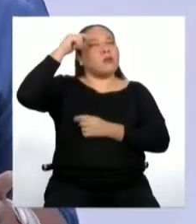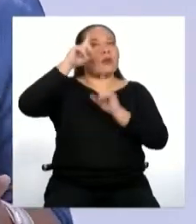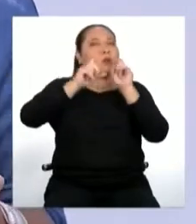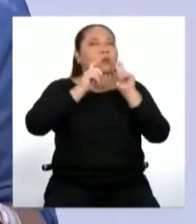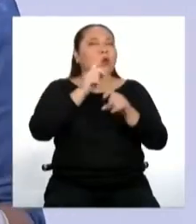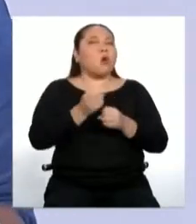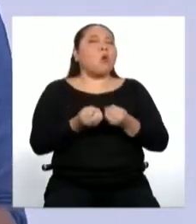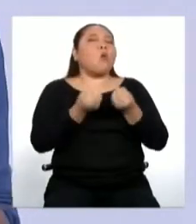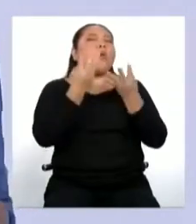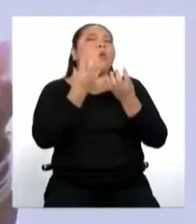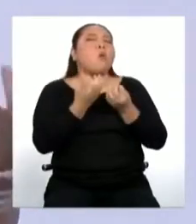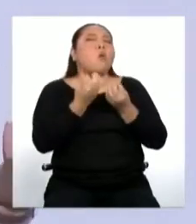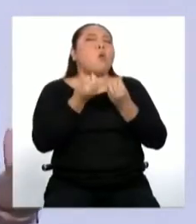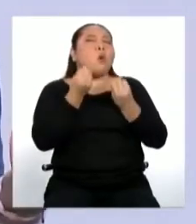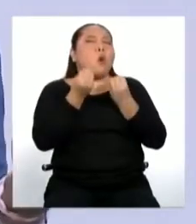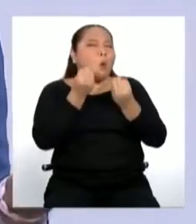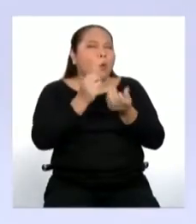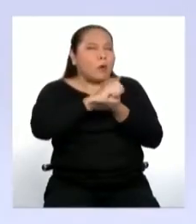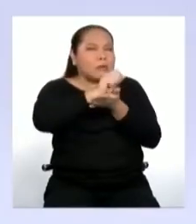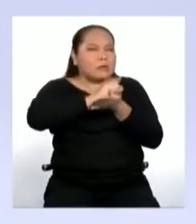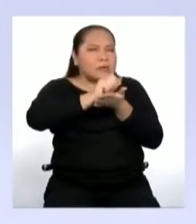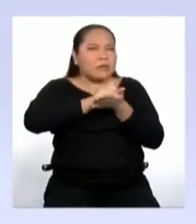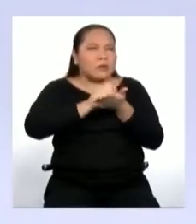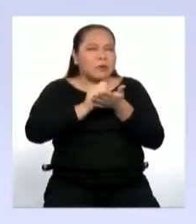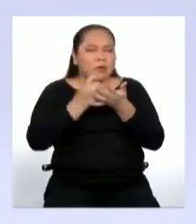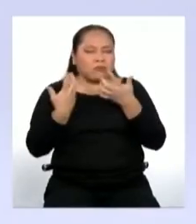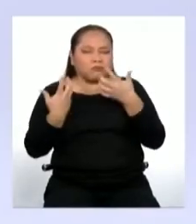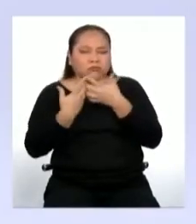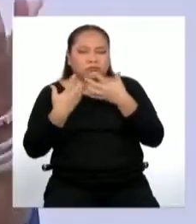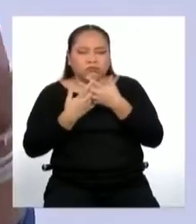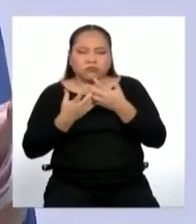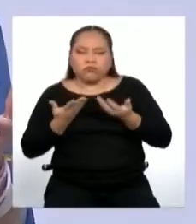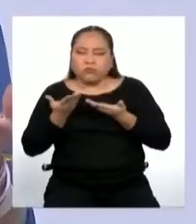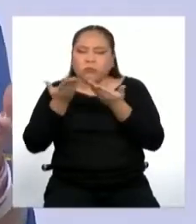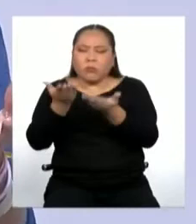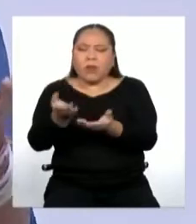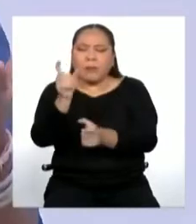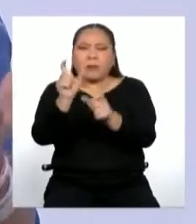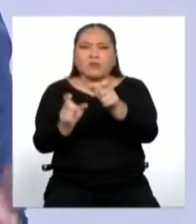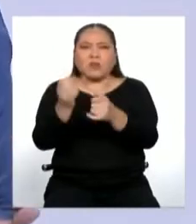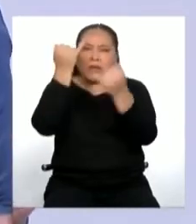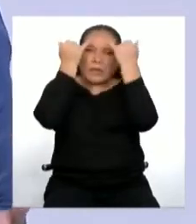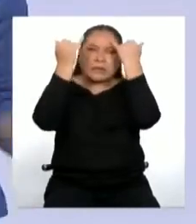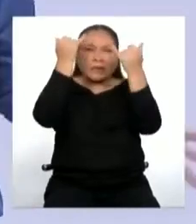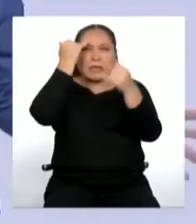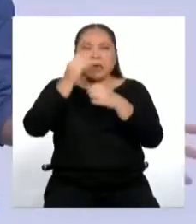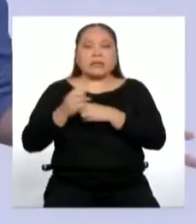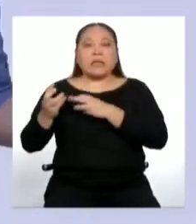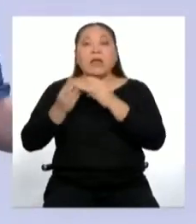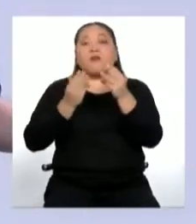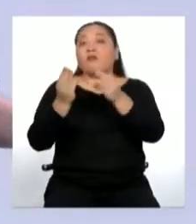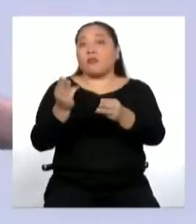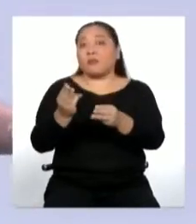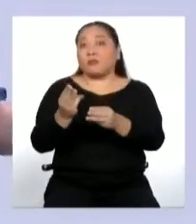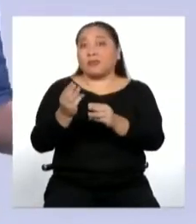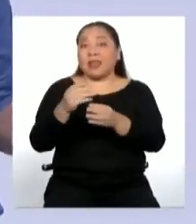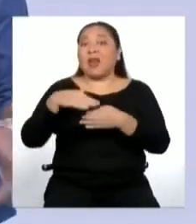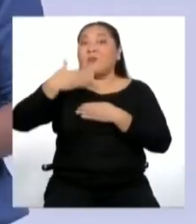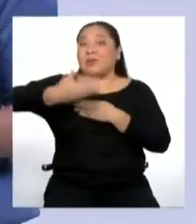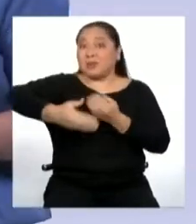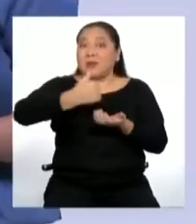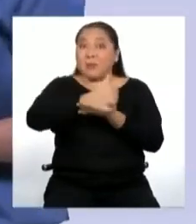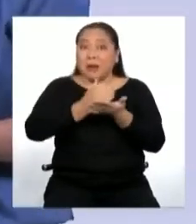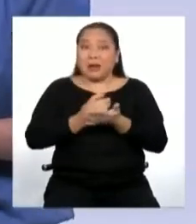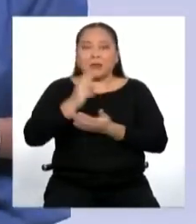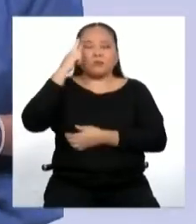adecuando su contenido al contexto, al destinatario, intención y medio? En el siguiente segmento del programa